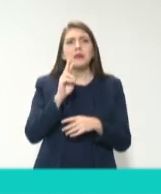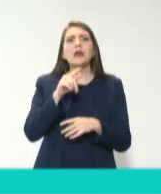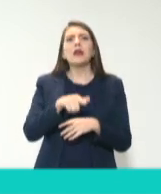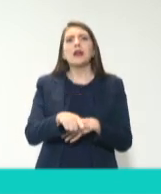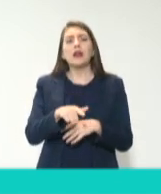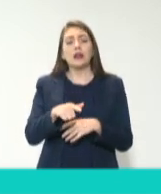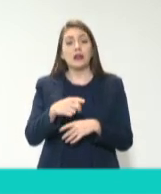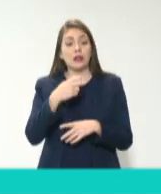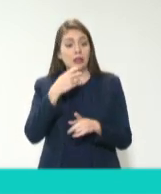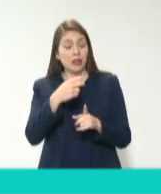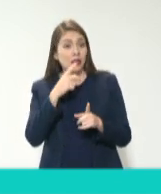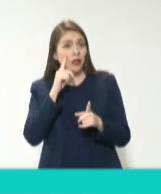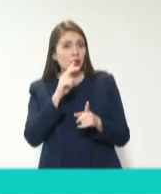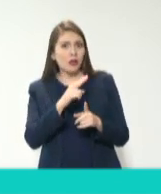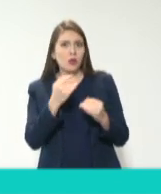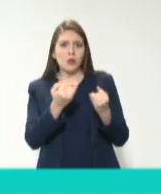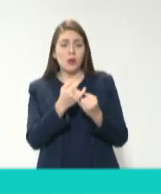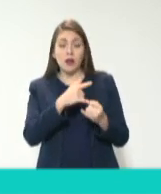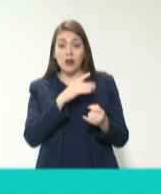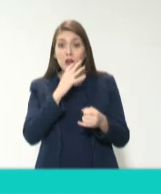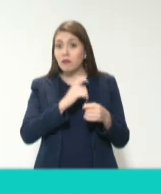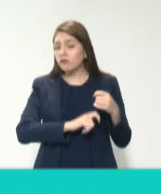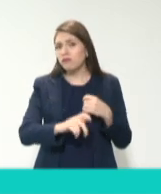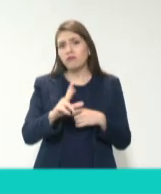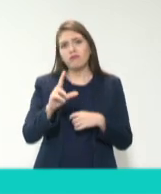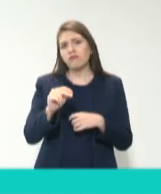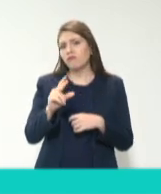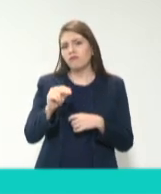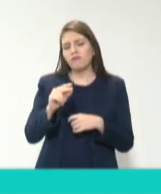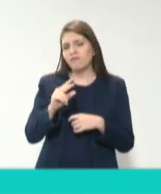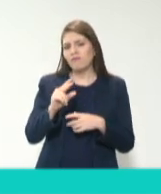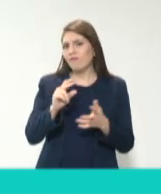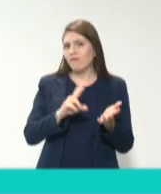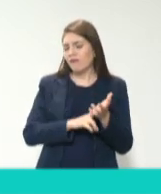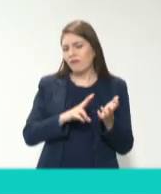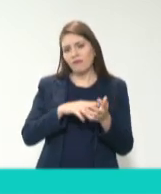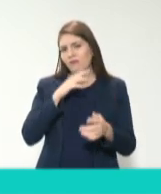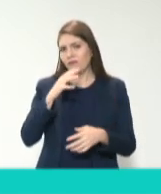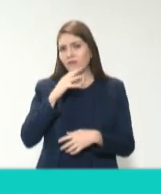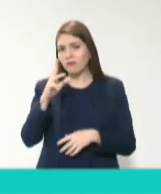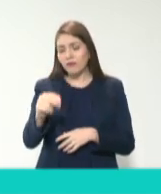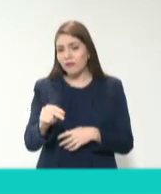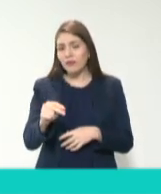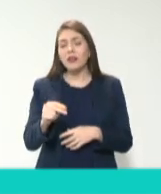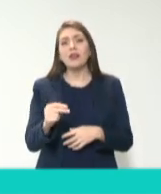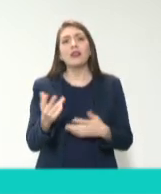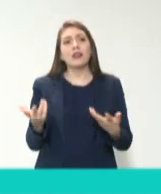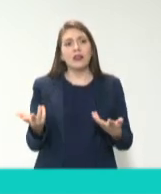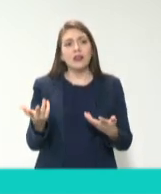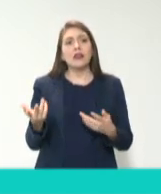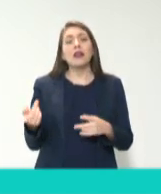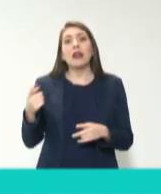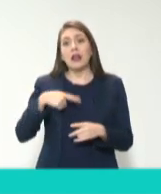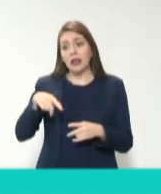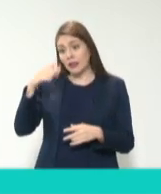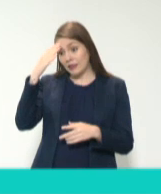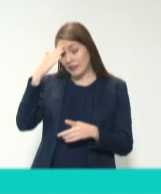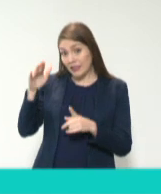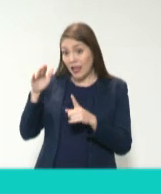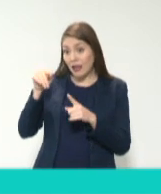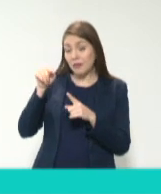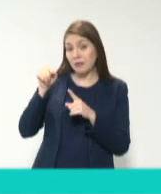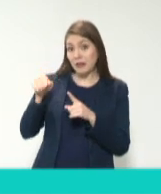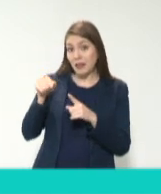eso no se vale. Entonces, yo creo que por ahí, como los alcohólicos anónimos dicen, ya por lo menos con reconocer eso como algo